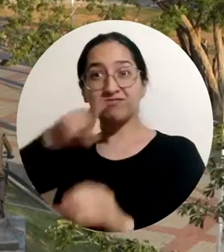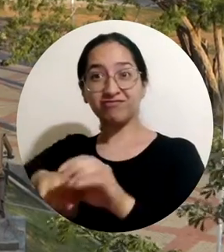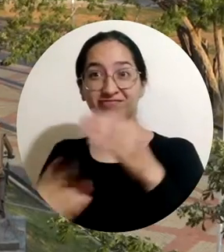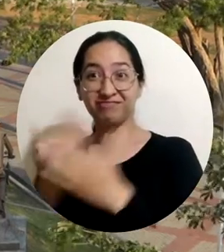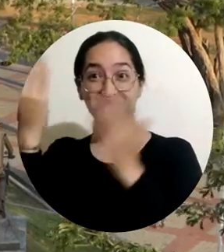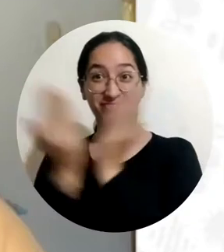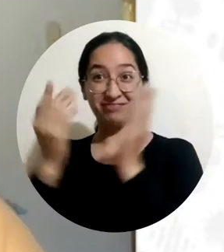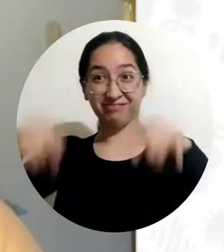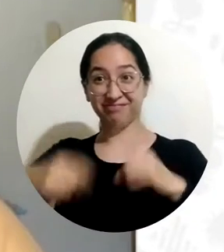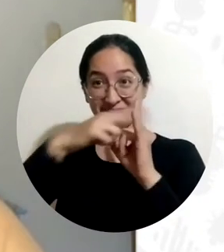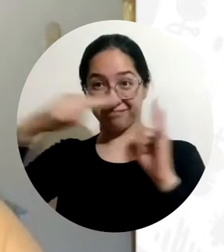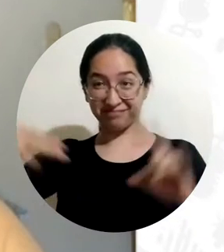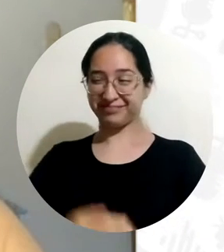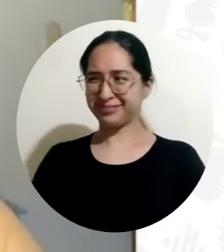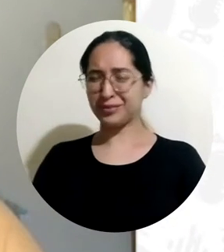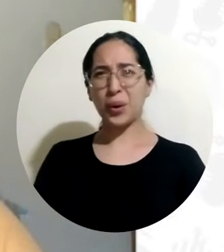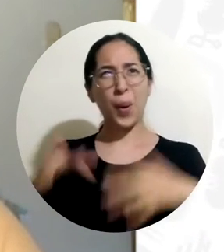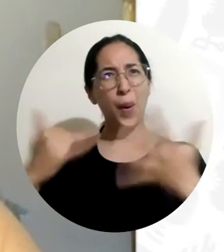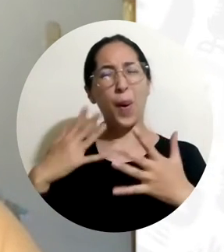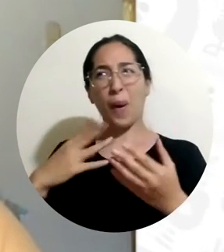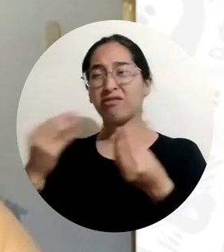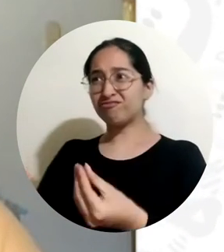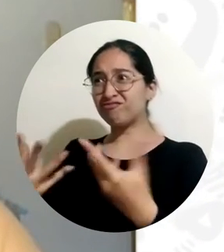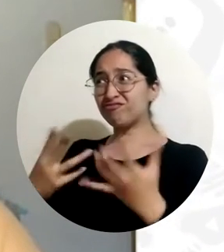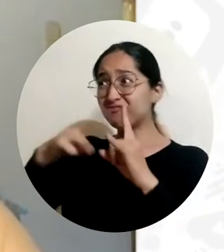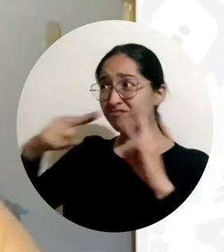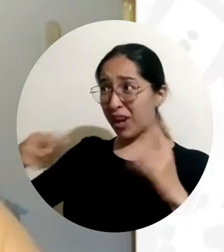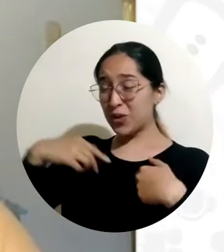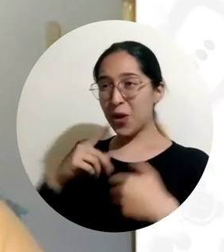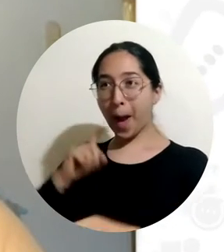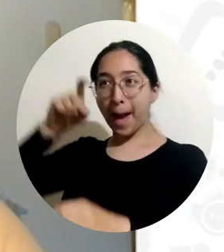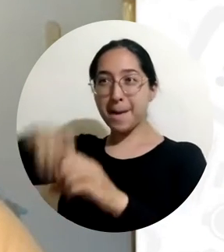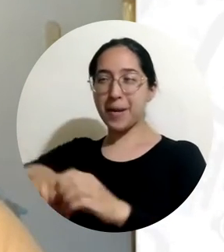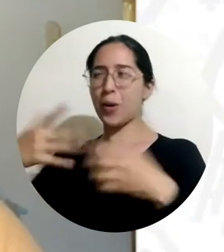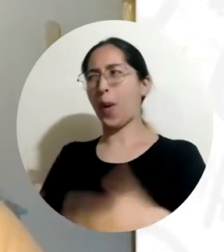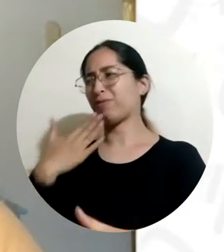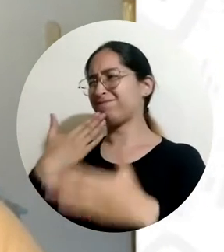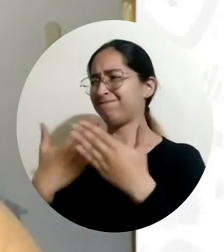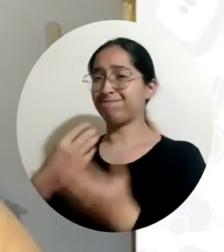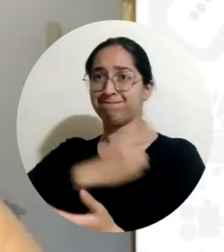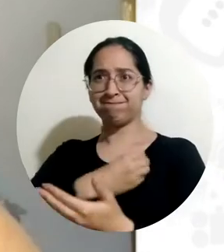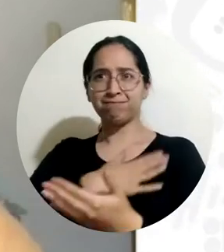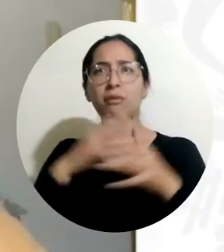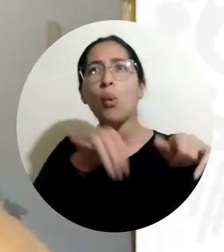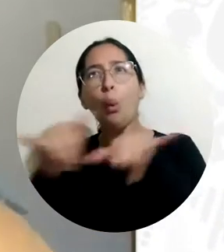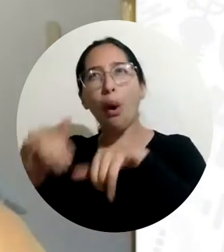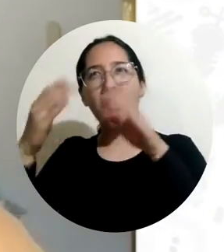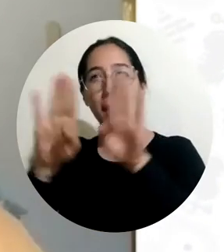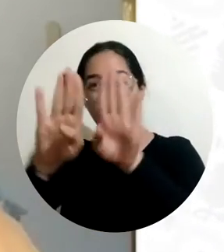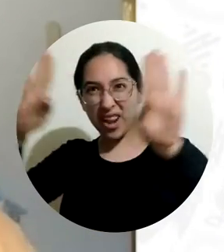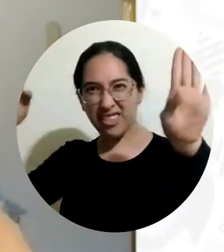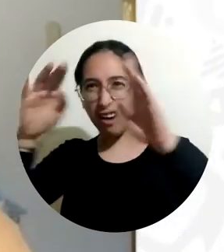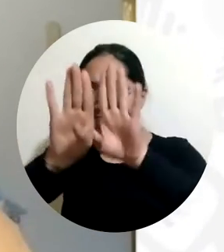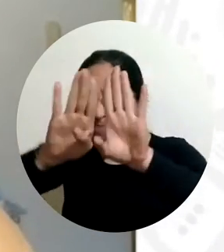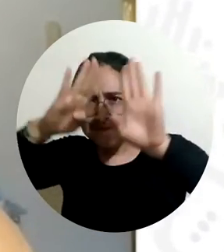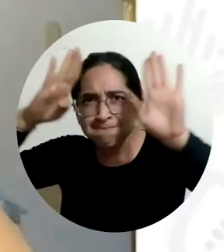Universidad del Magdalena. A mí se me abre con esta oportunidad que me brinda la Universidad del Magdalena, una puerta enorme,